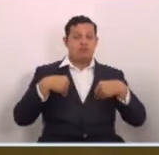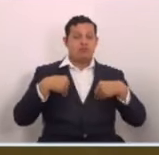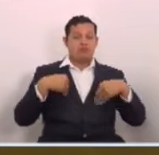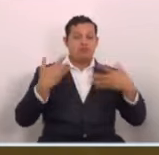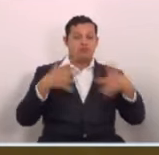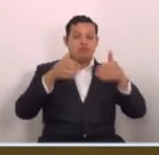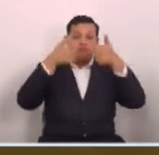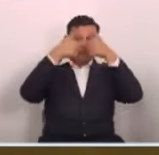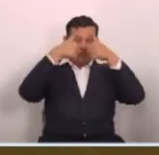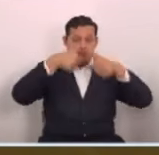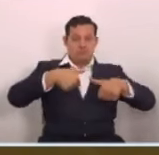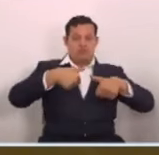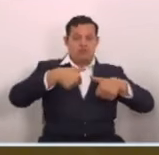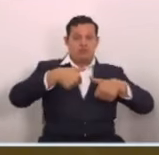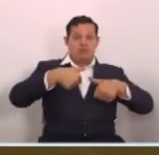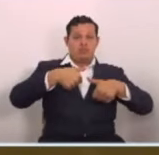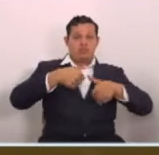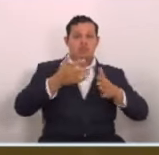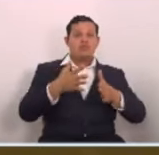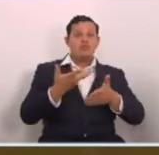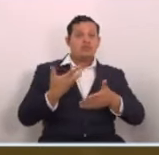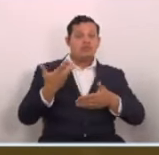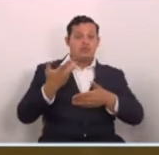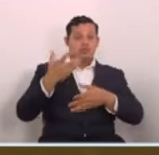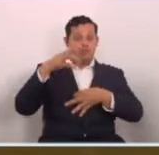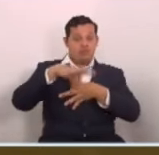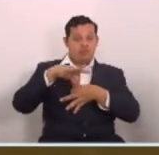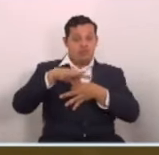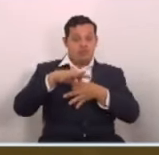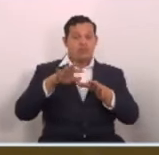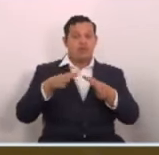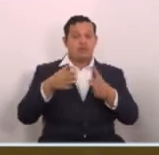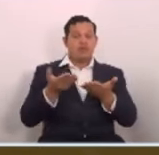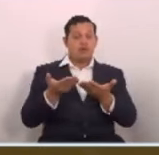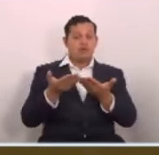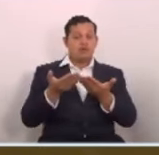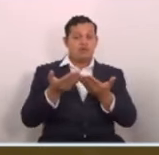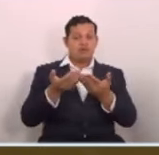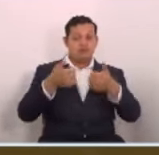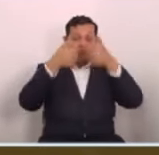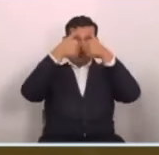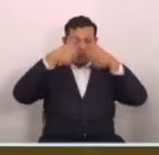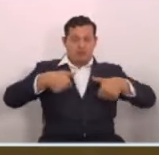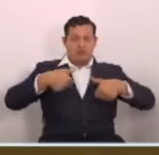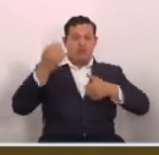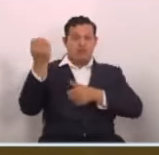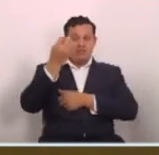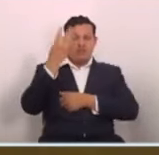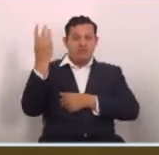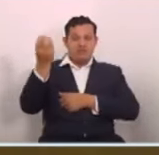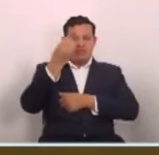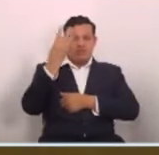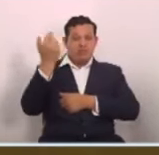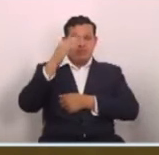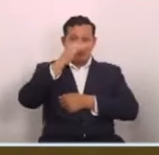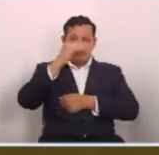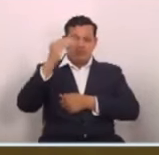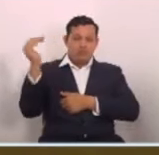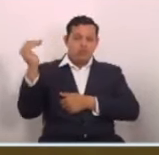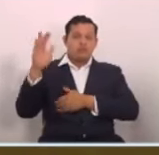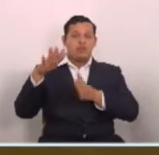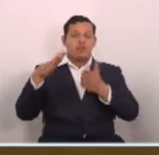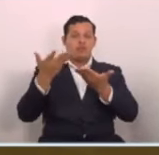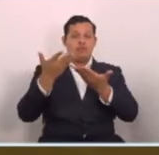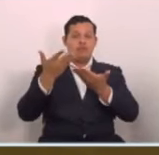Queda aprobado el fondo de lo solicitado y en consecuencia se aprueba el estado de emergencia nacional